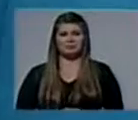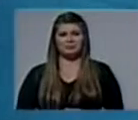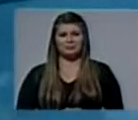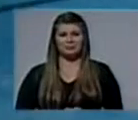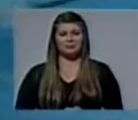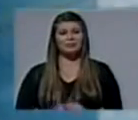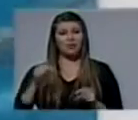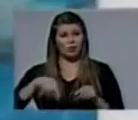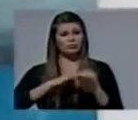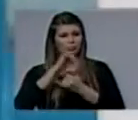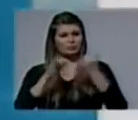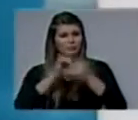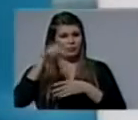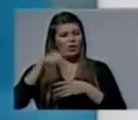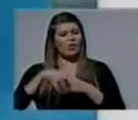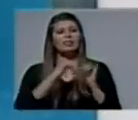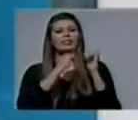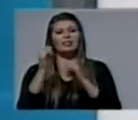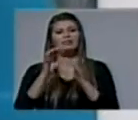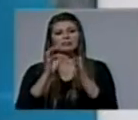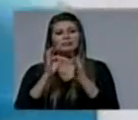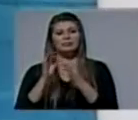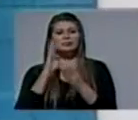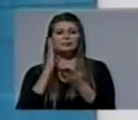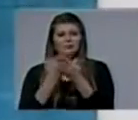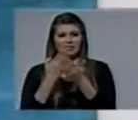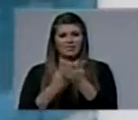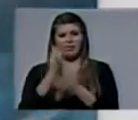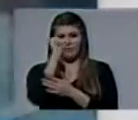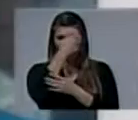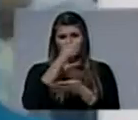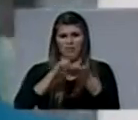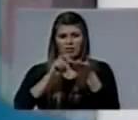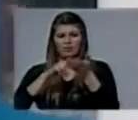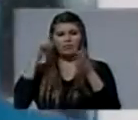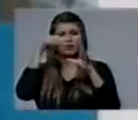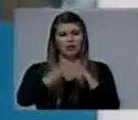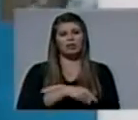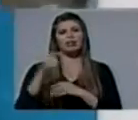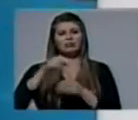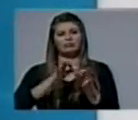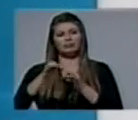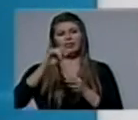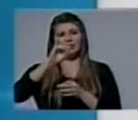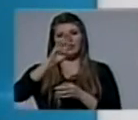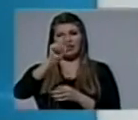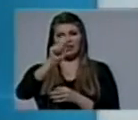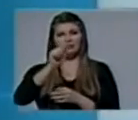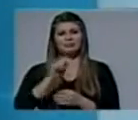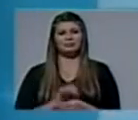El Editorial del Día es presentado por la Facultad de Teología, sede IBA.